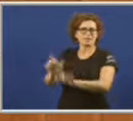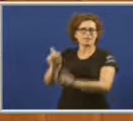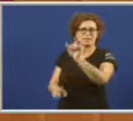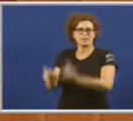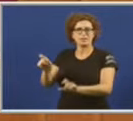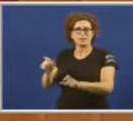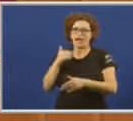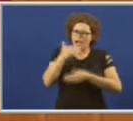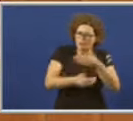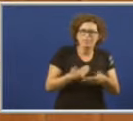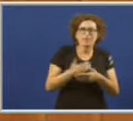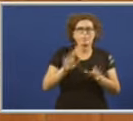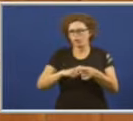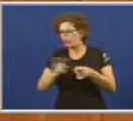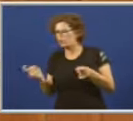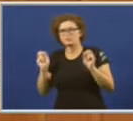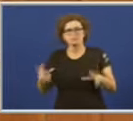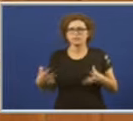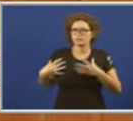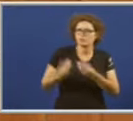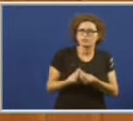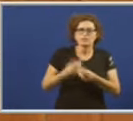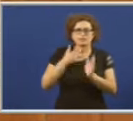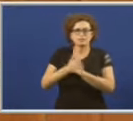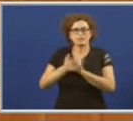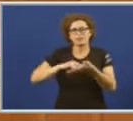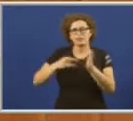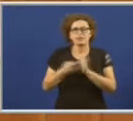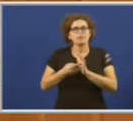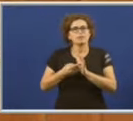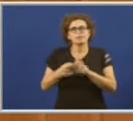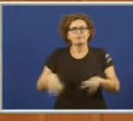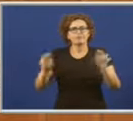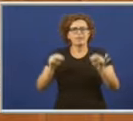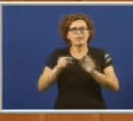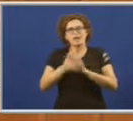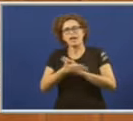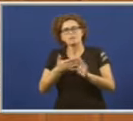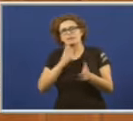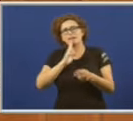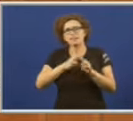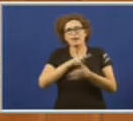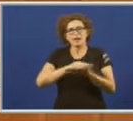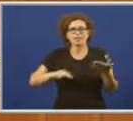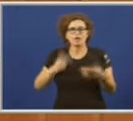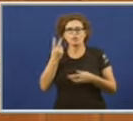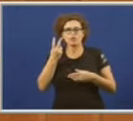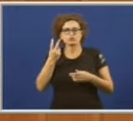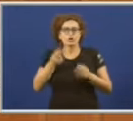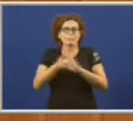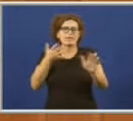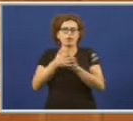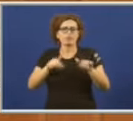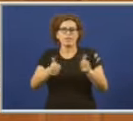Avanzarse en deixar ninguén atrás é rematar con esta Galiza a dúas velocidades que deixa a metade do país a marxe